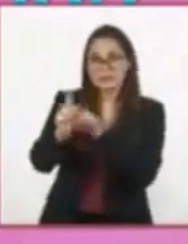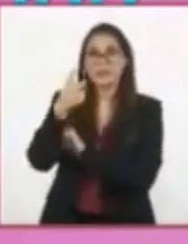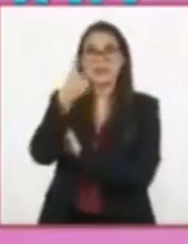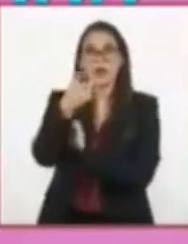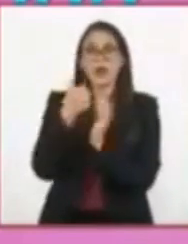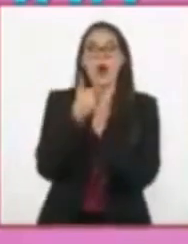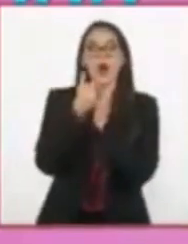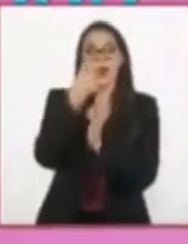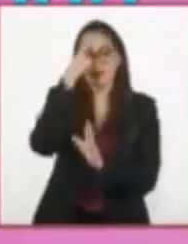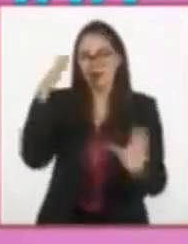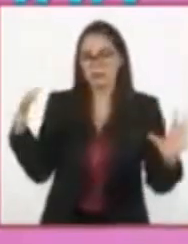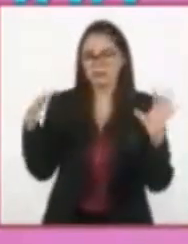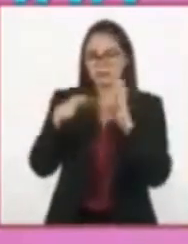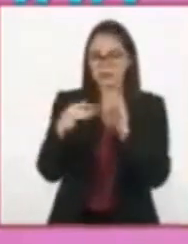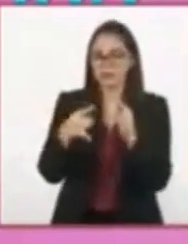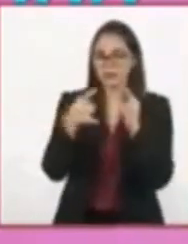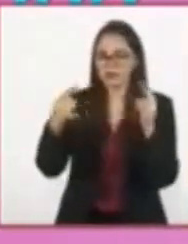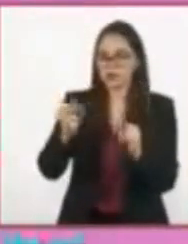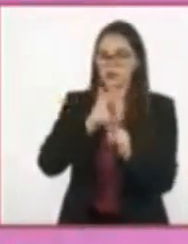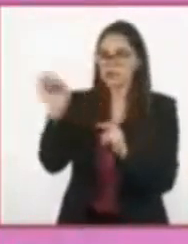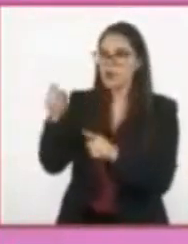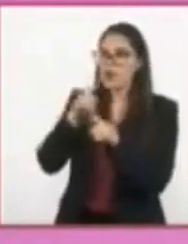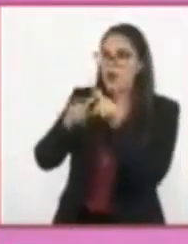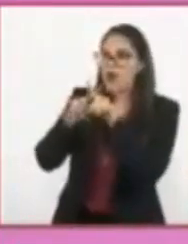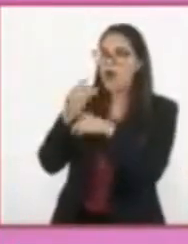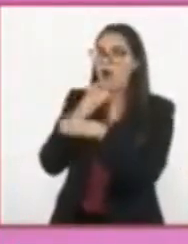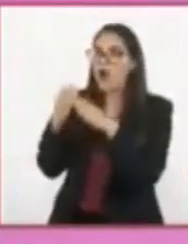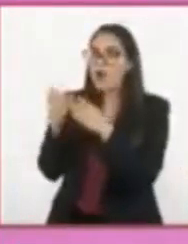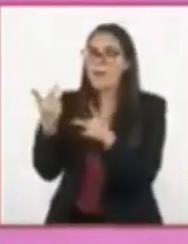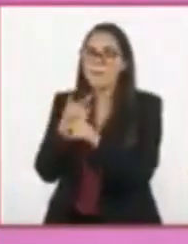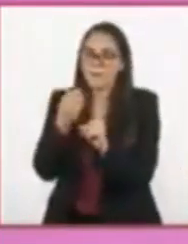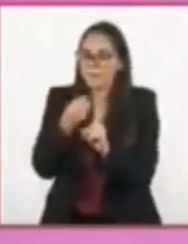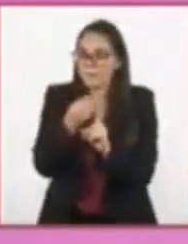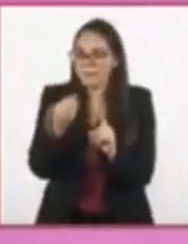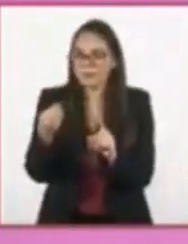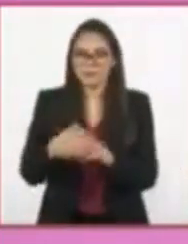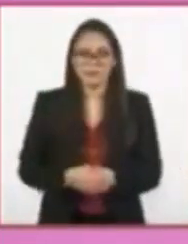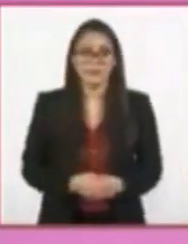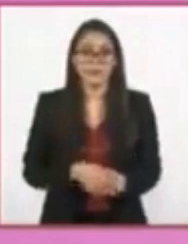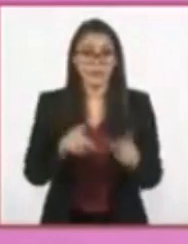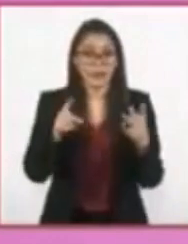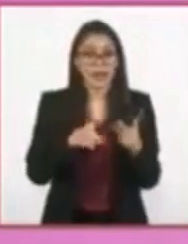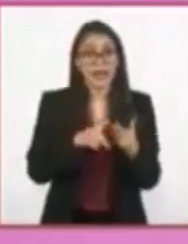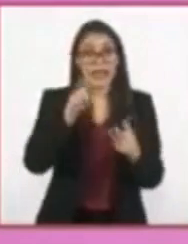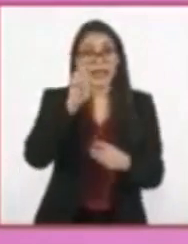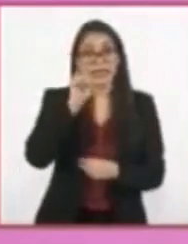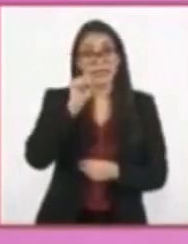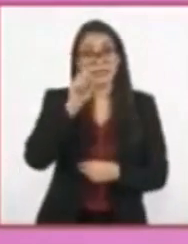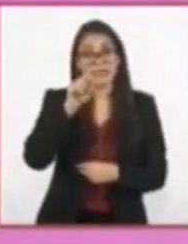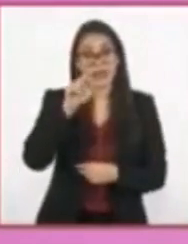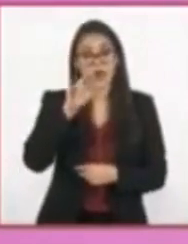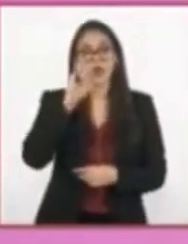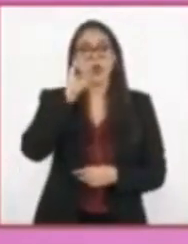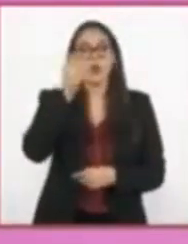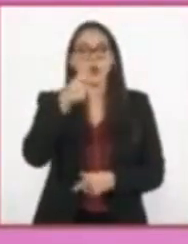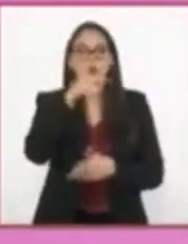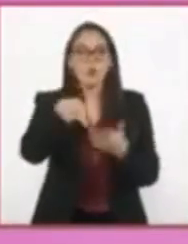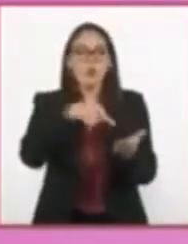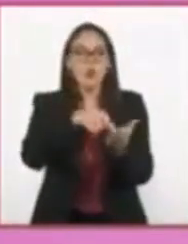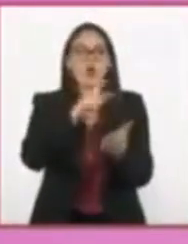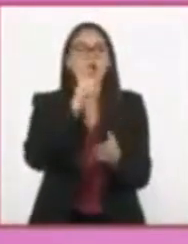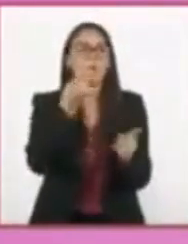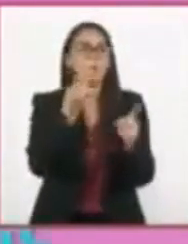los elementos de la historia para transmitir emociones. Escenario, aquí se describe el lugar y los elementos donde se